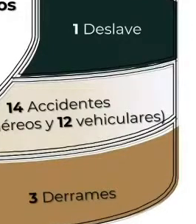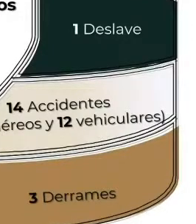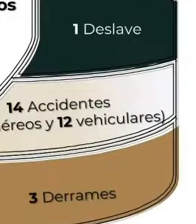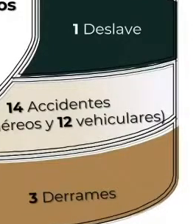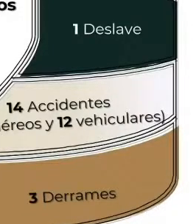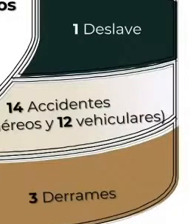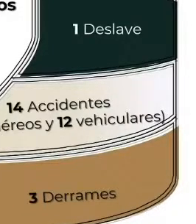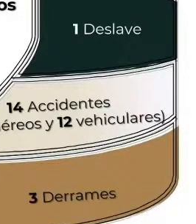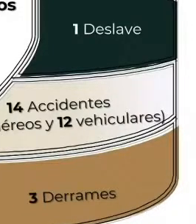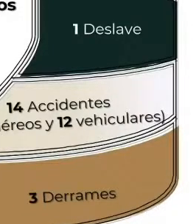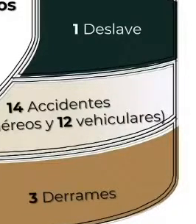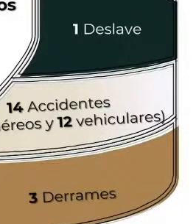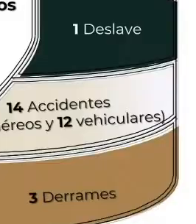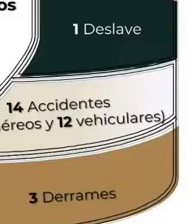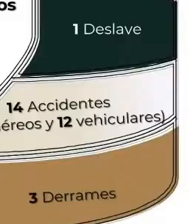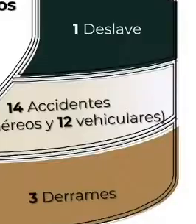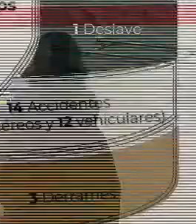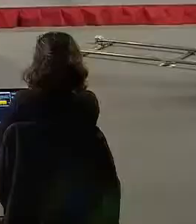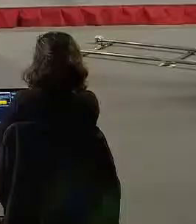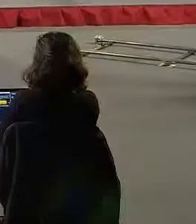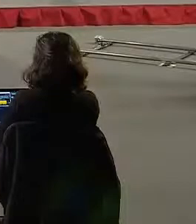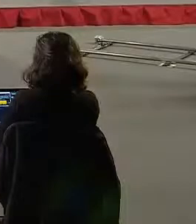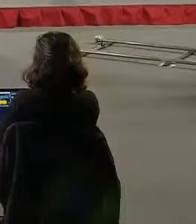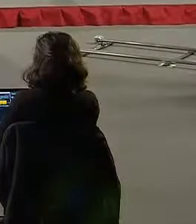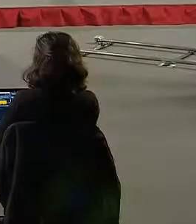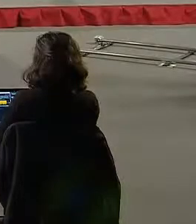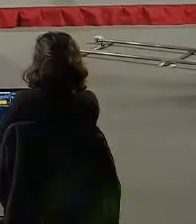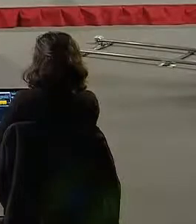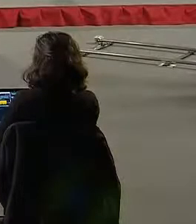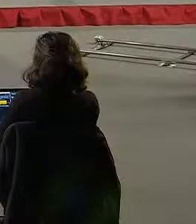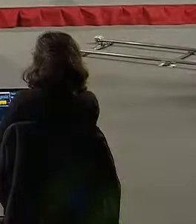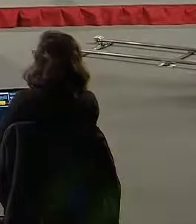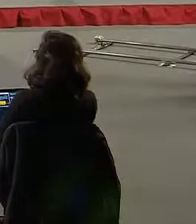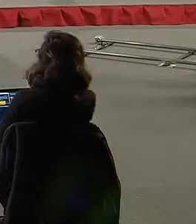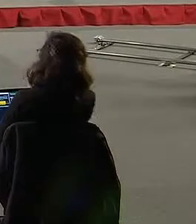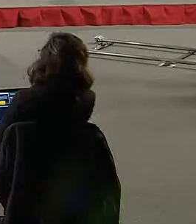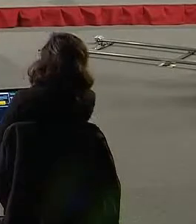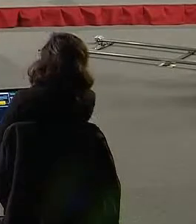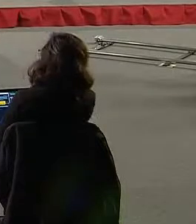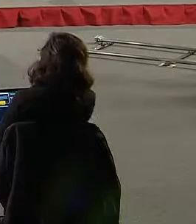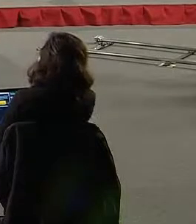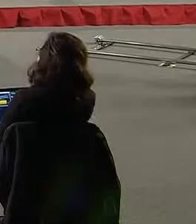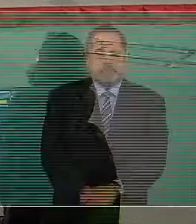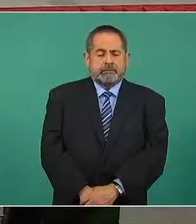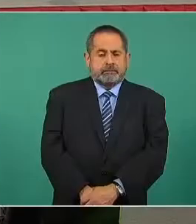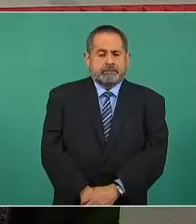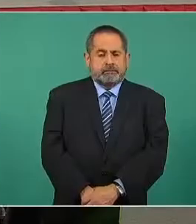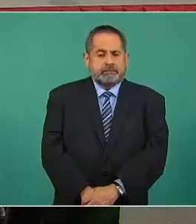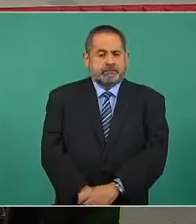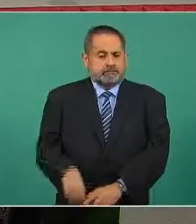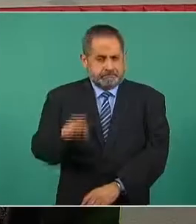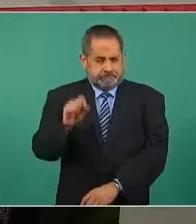99 hombres adelante en cuanto a este mismo planes